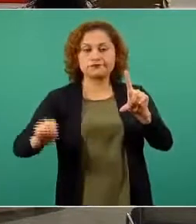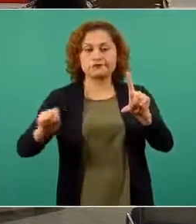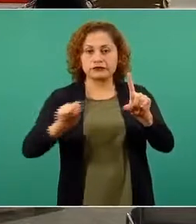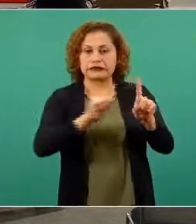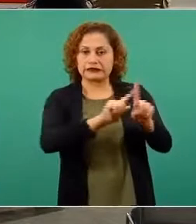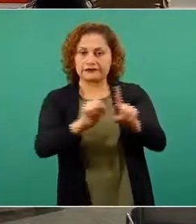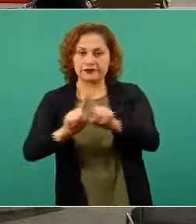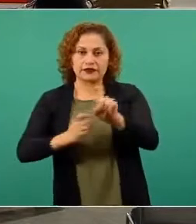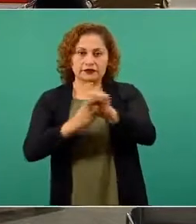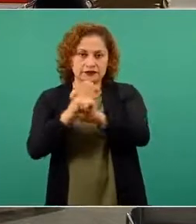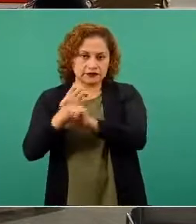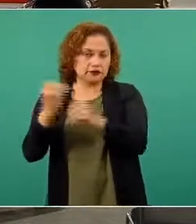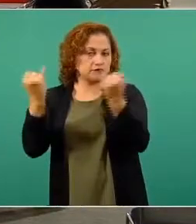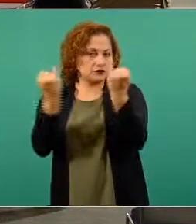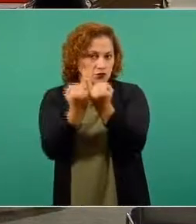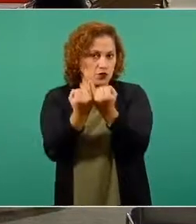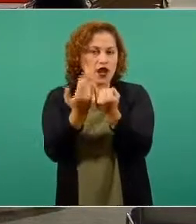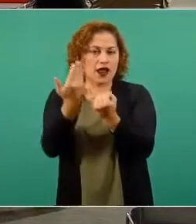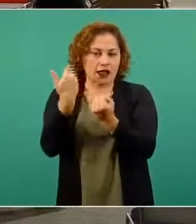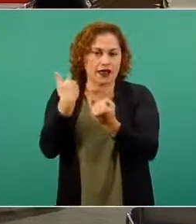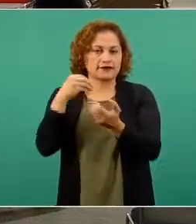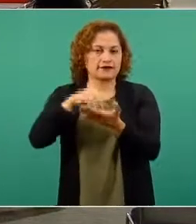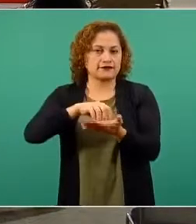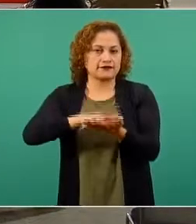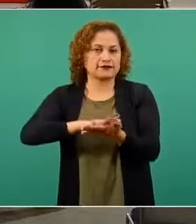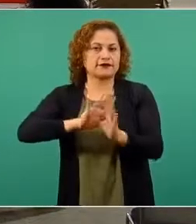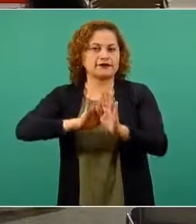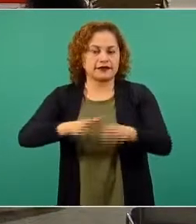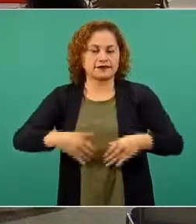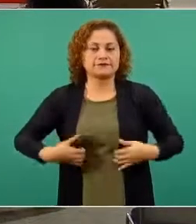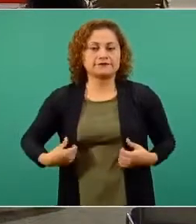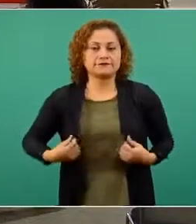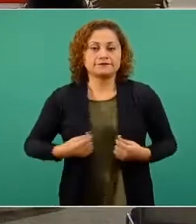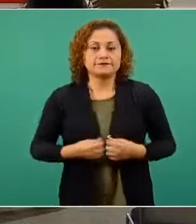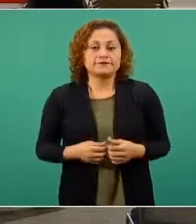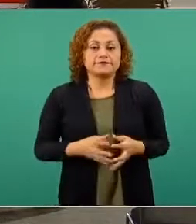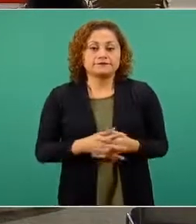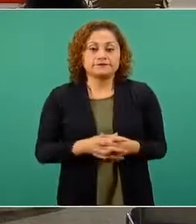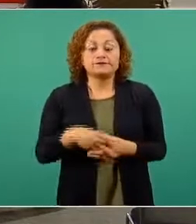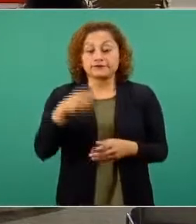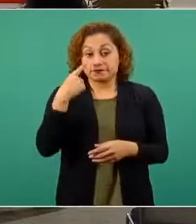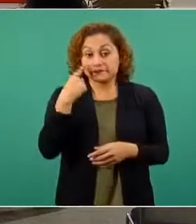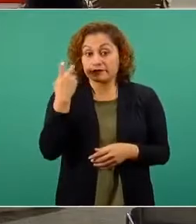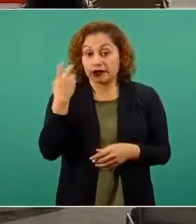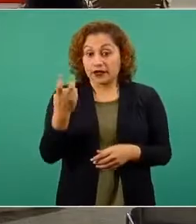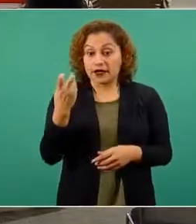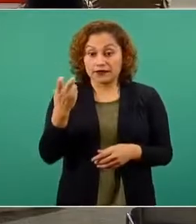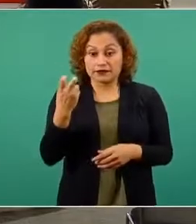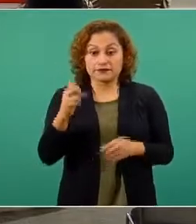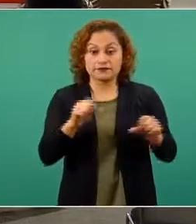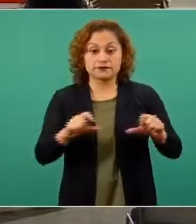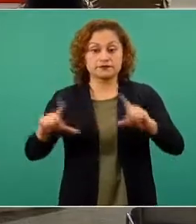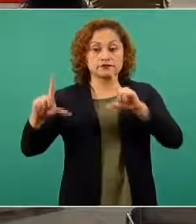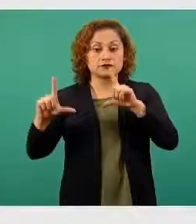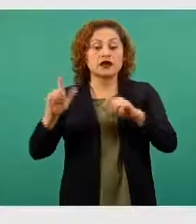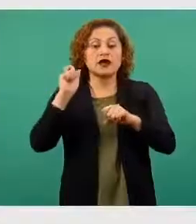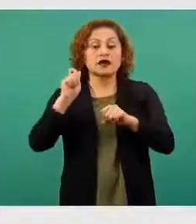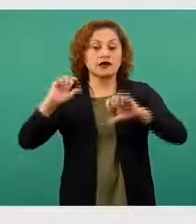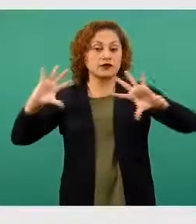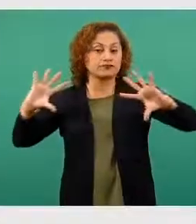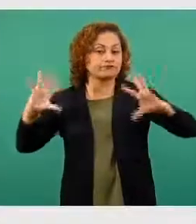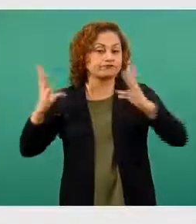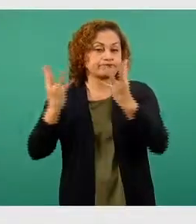se ha programado. Si vemos en la siguiente diapositiva, actualizamos entonces también el total de dosis